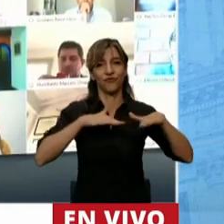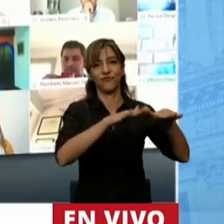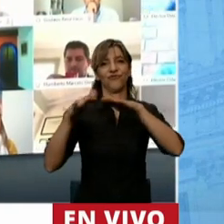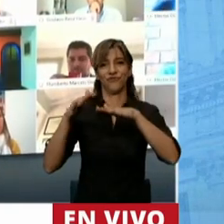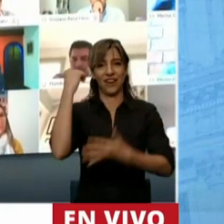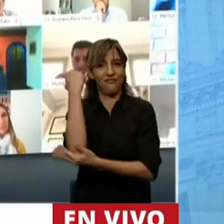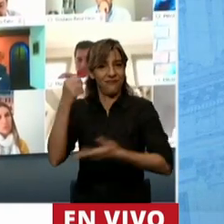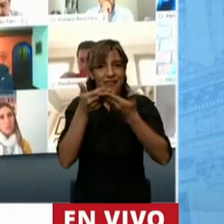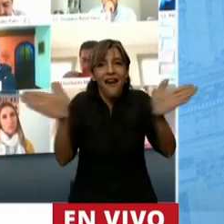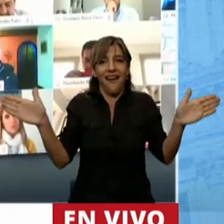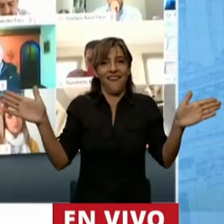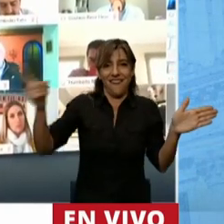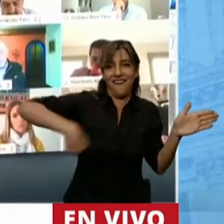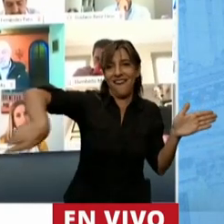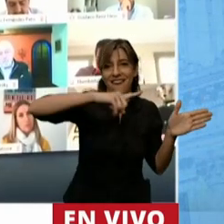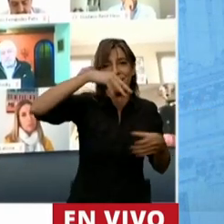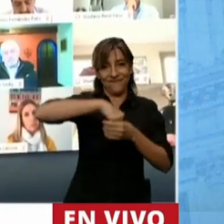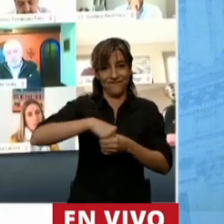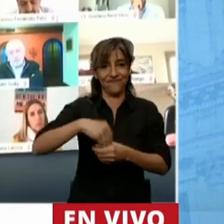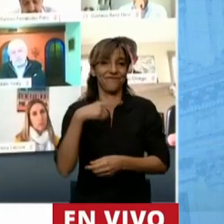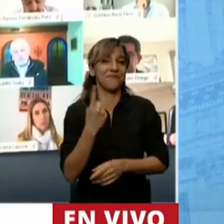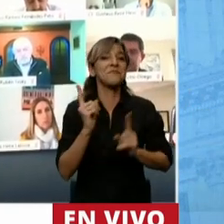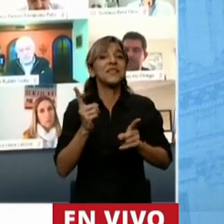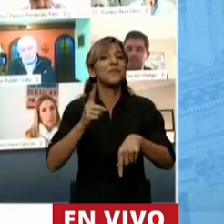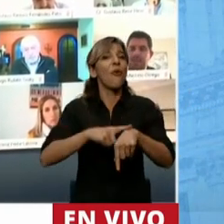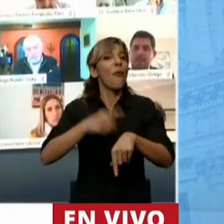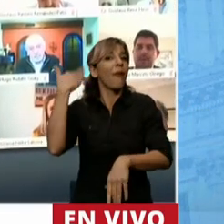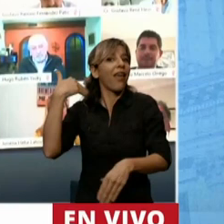las prioridades que hemos modificado